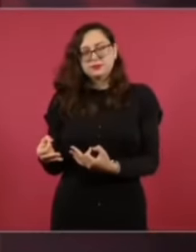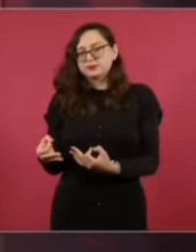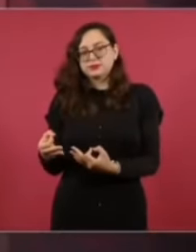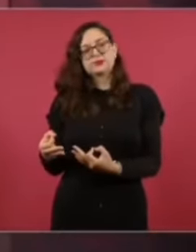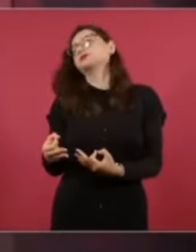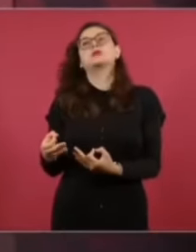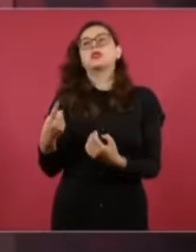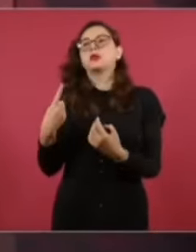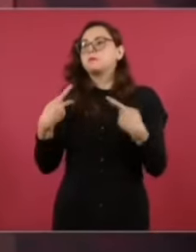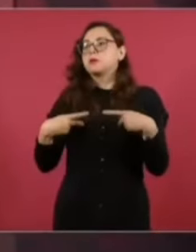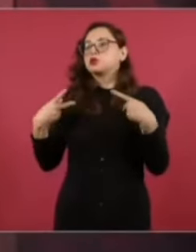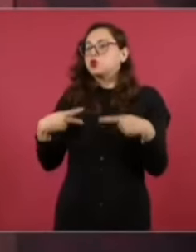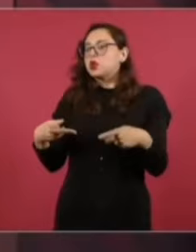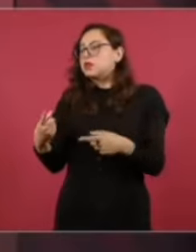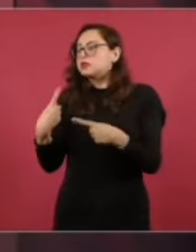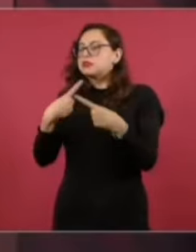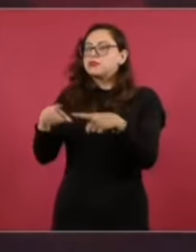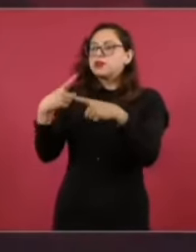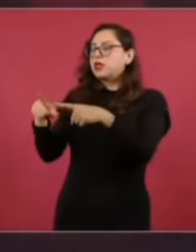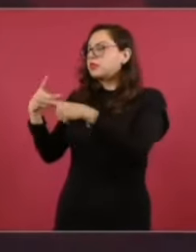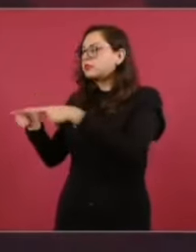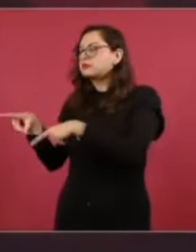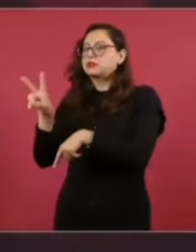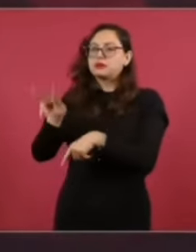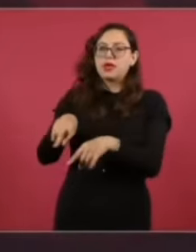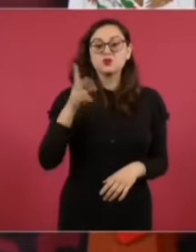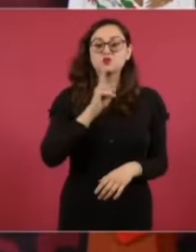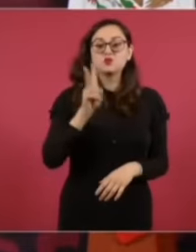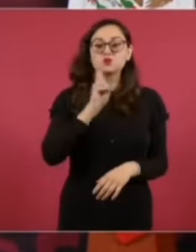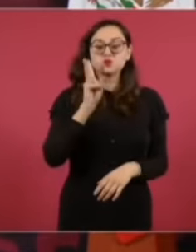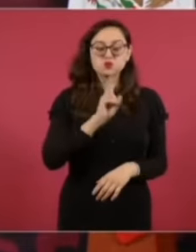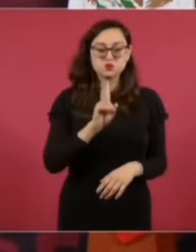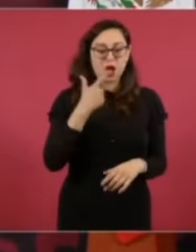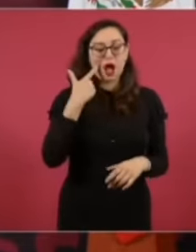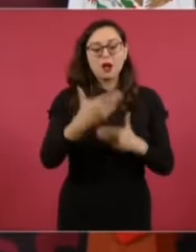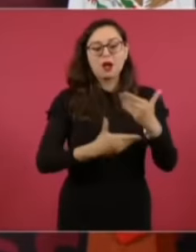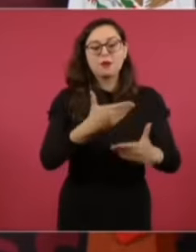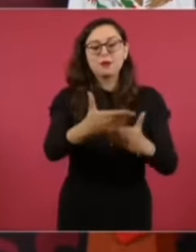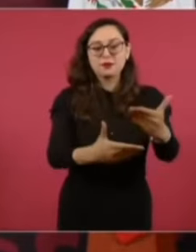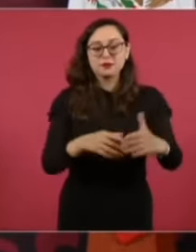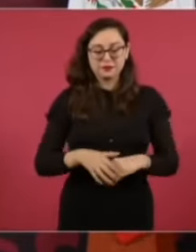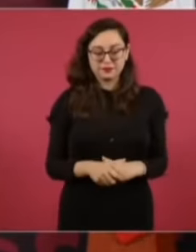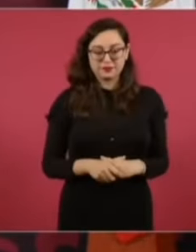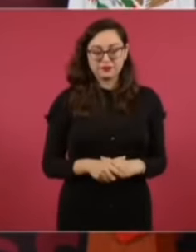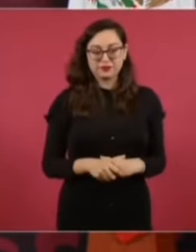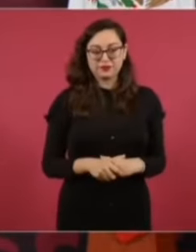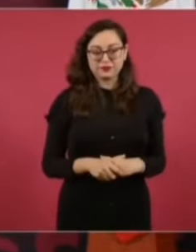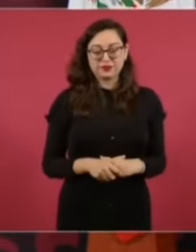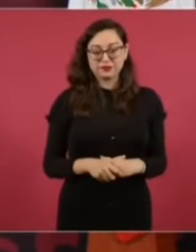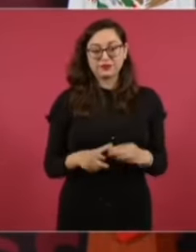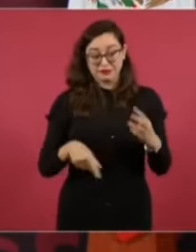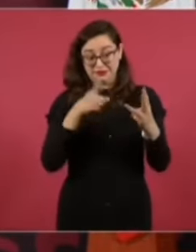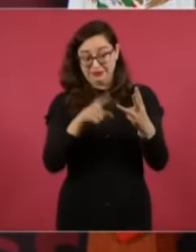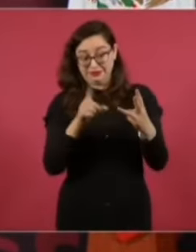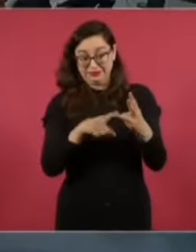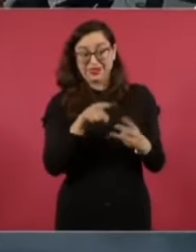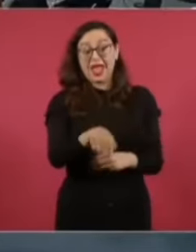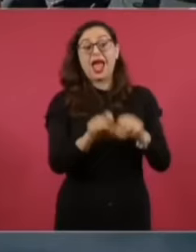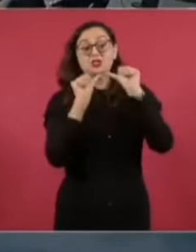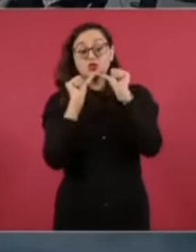personas que ayudan. Luego, hay que ver los que recibieron dinero